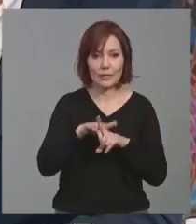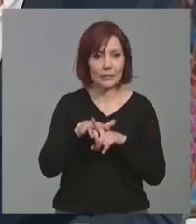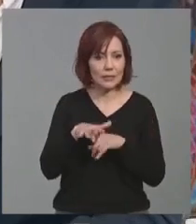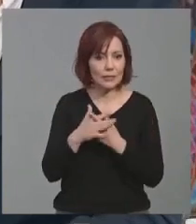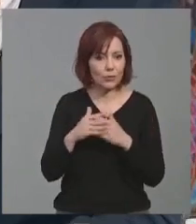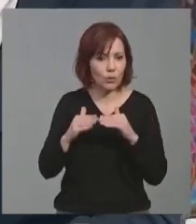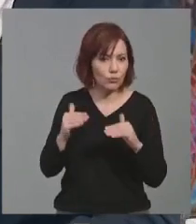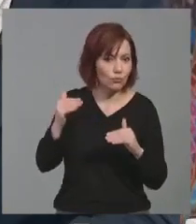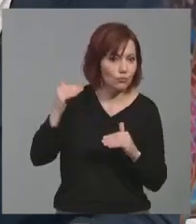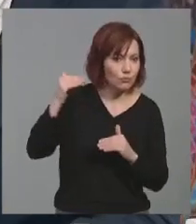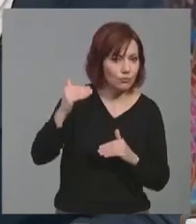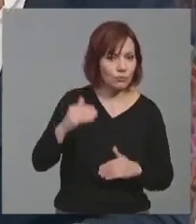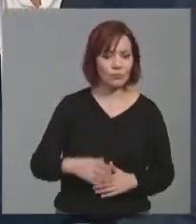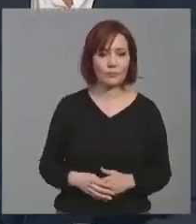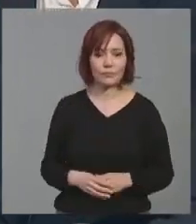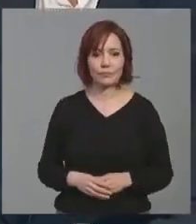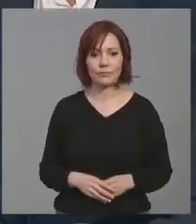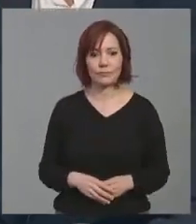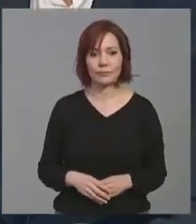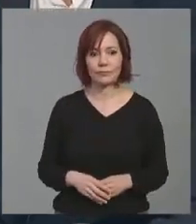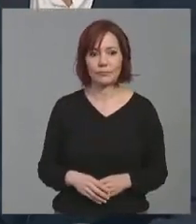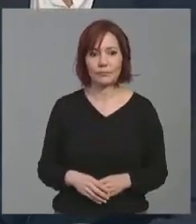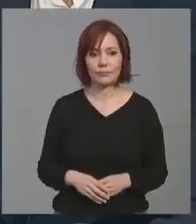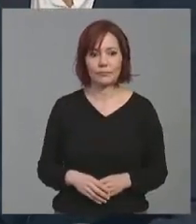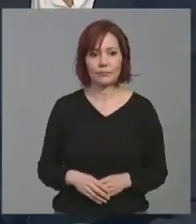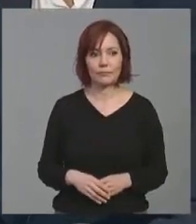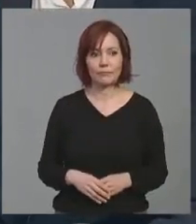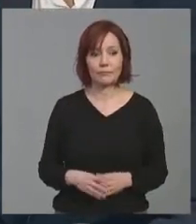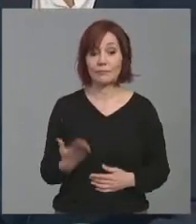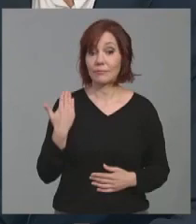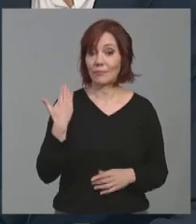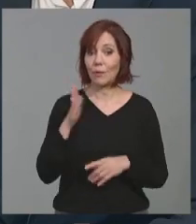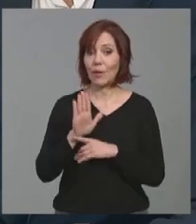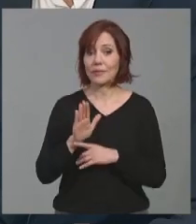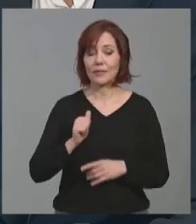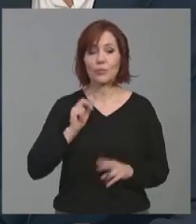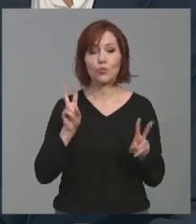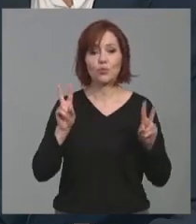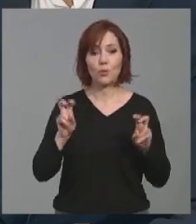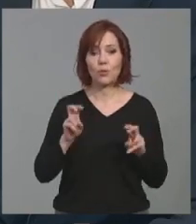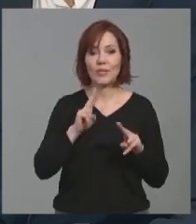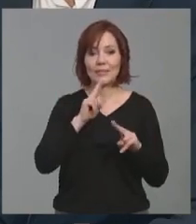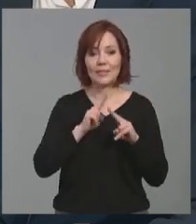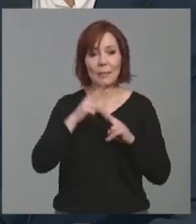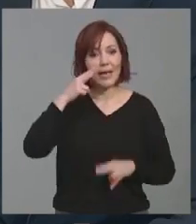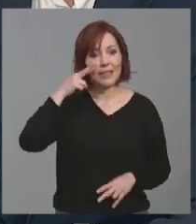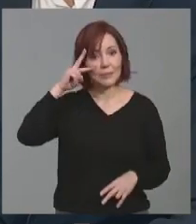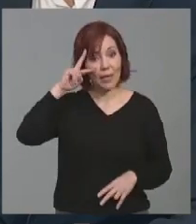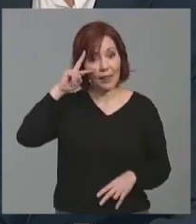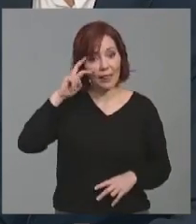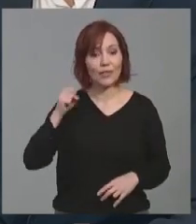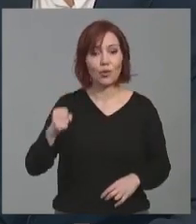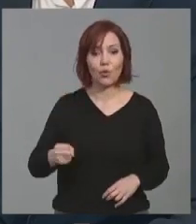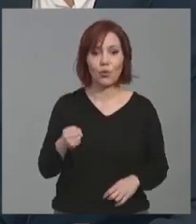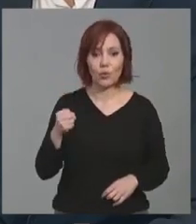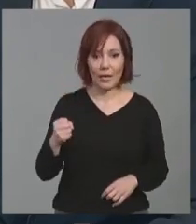un paso adelante importante. Allí precisamente presentaban un nuevo producto que nos ha llamado mucho la atención, se llama Experiencias Jubilares, que parece que está